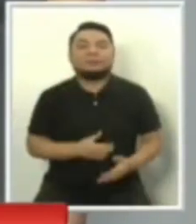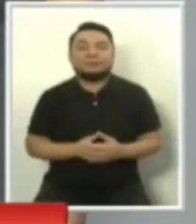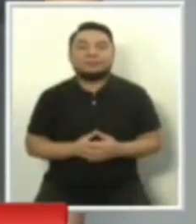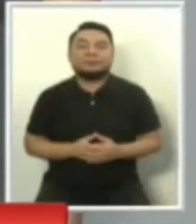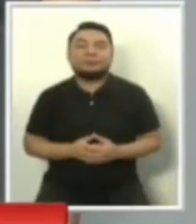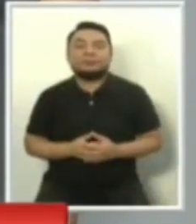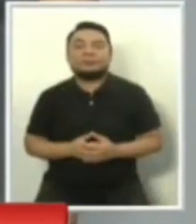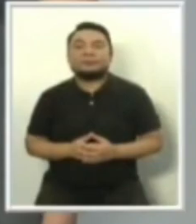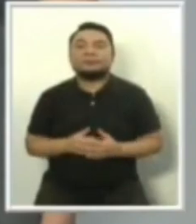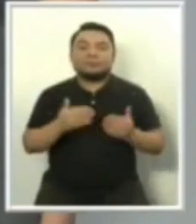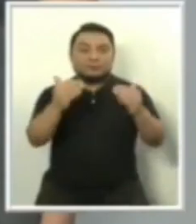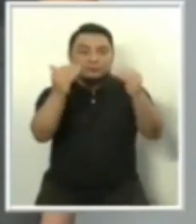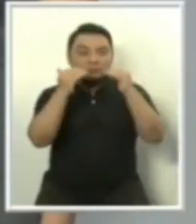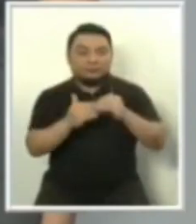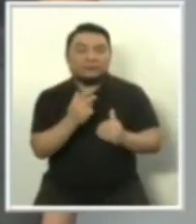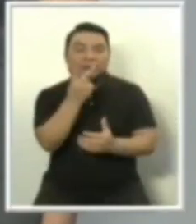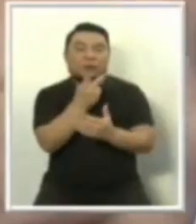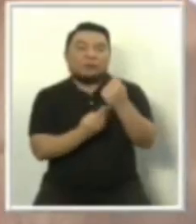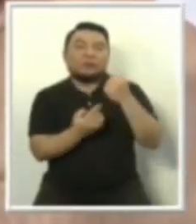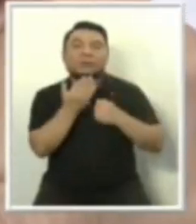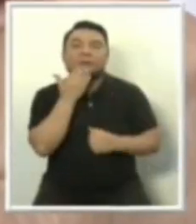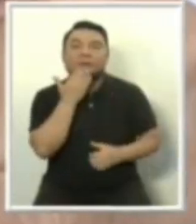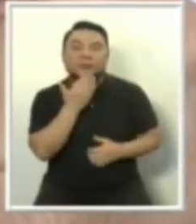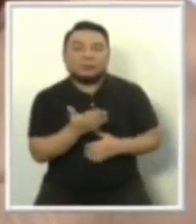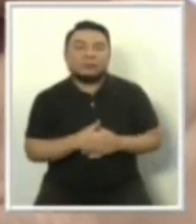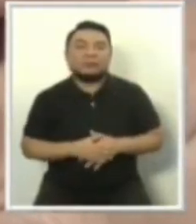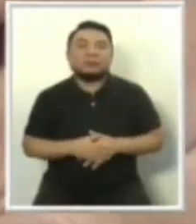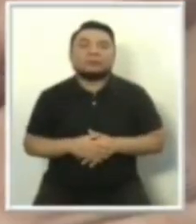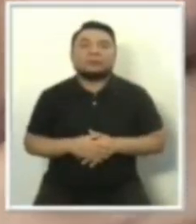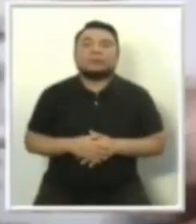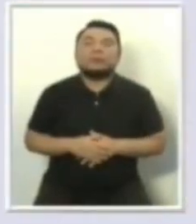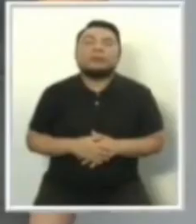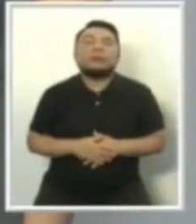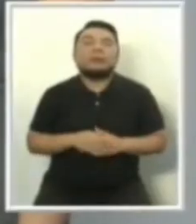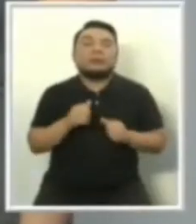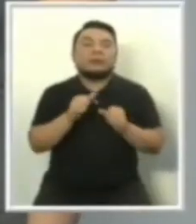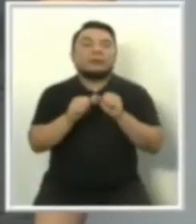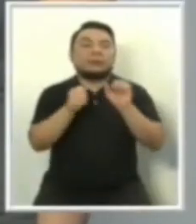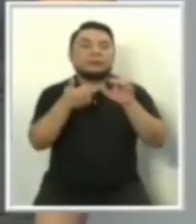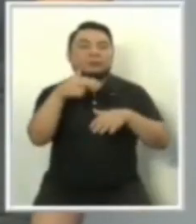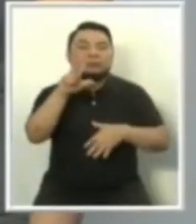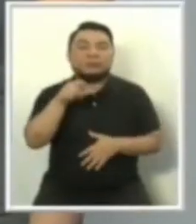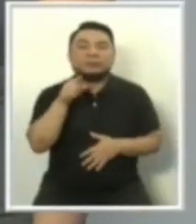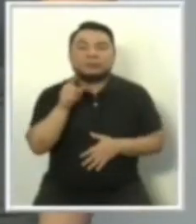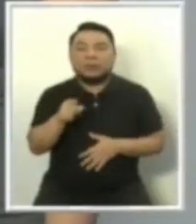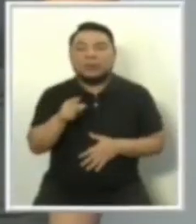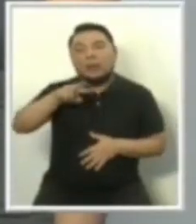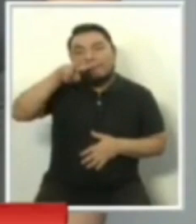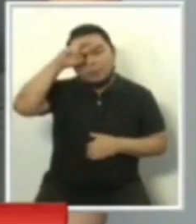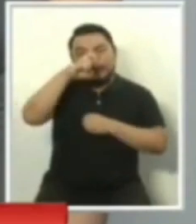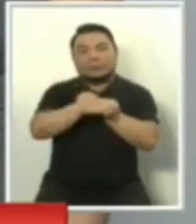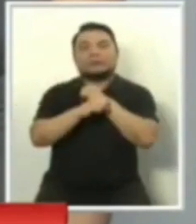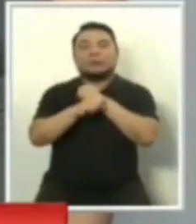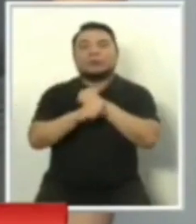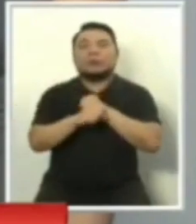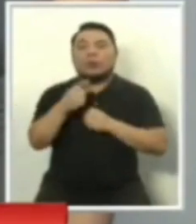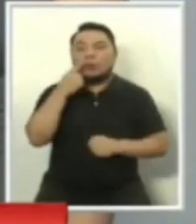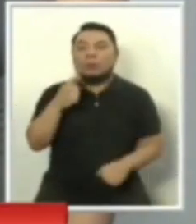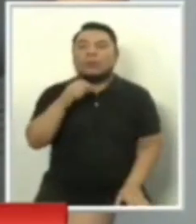va a ser encabezada, en este punto, por Perú Patria Segura, Rafael Santos.